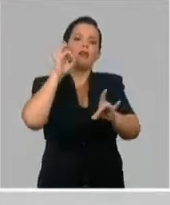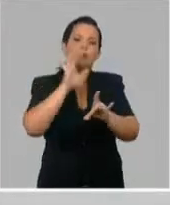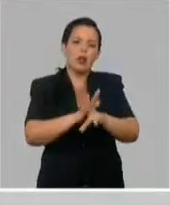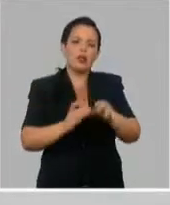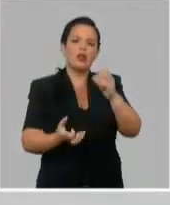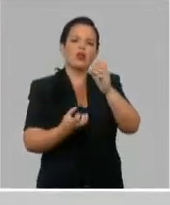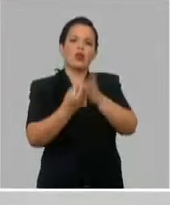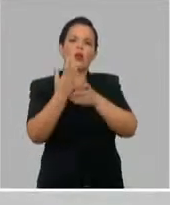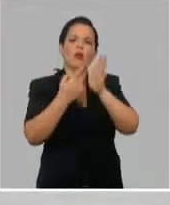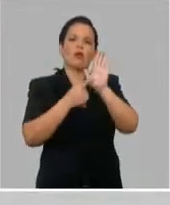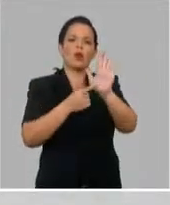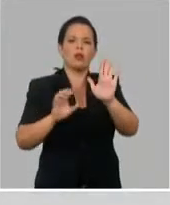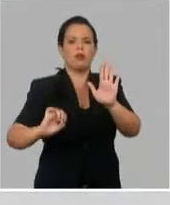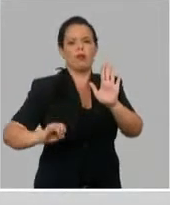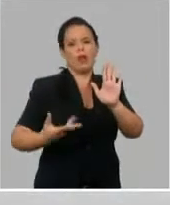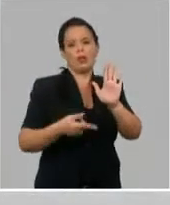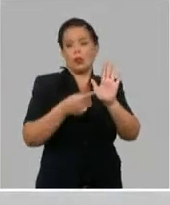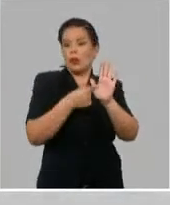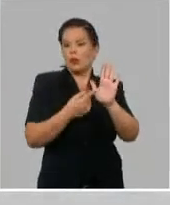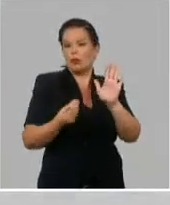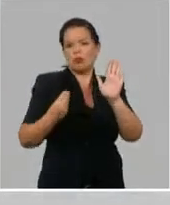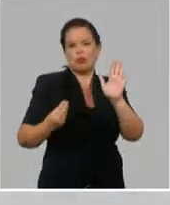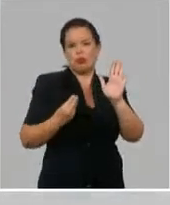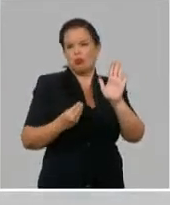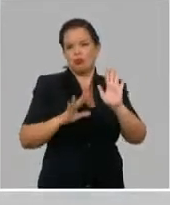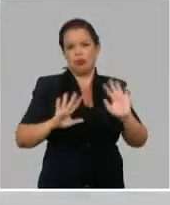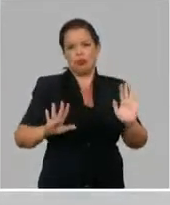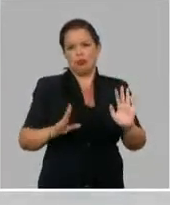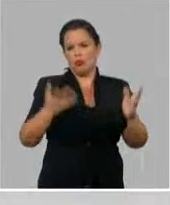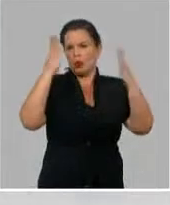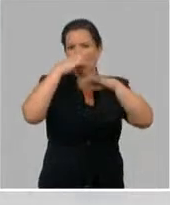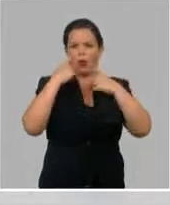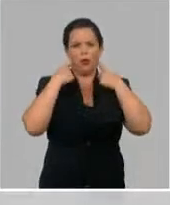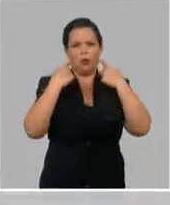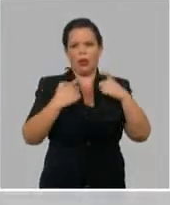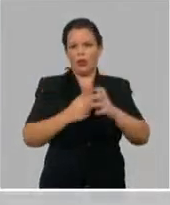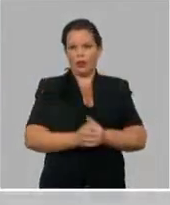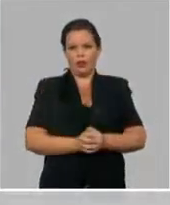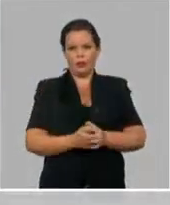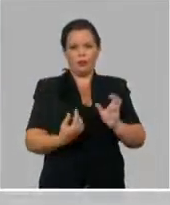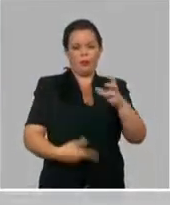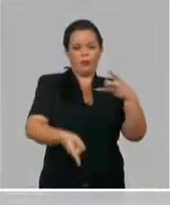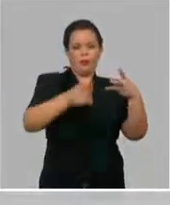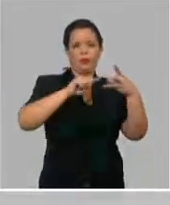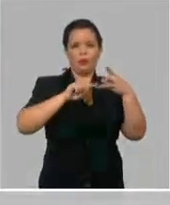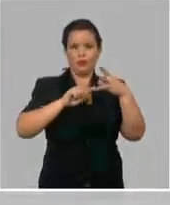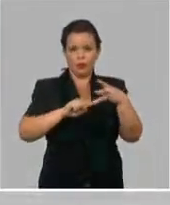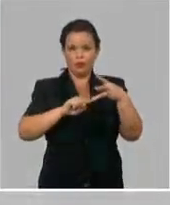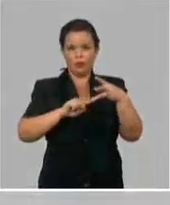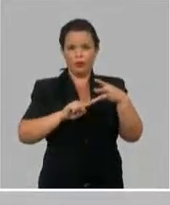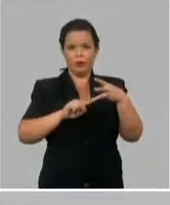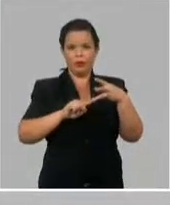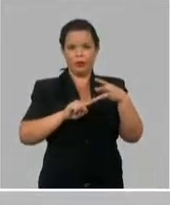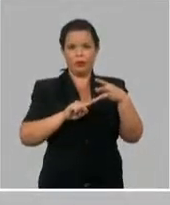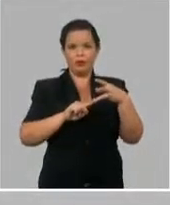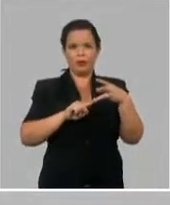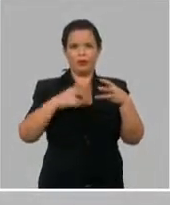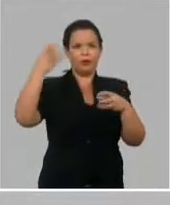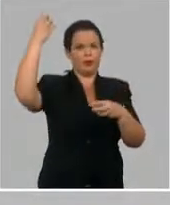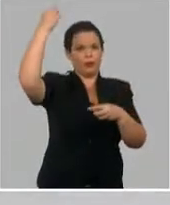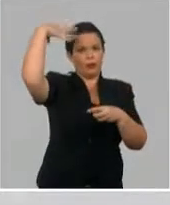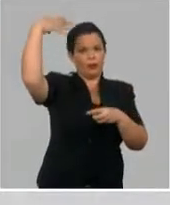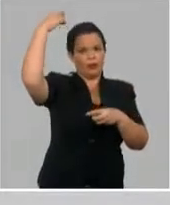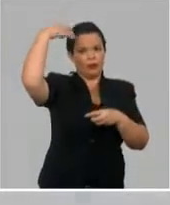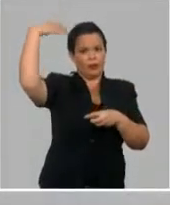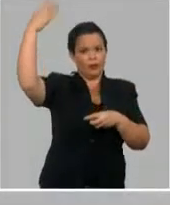ese elemento es un elemento débil dentro de todo el esquema. Por último, las pruebas neuropsicológicas, las neuroimágenes, vamos a pasar a la próxima